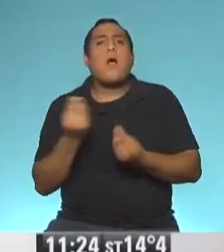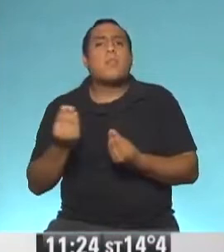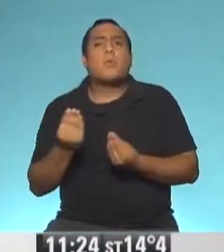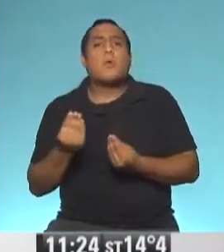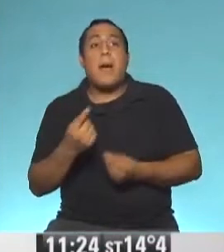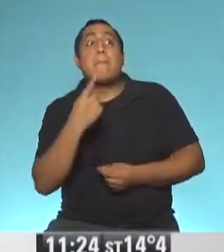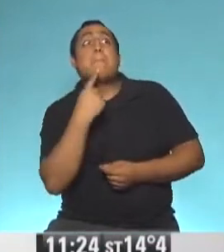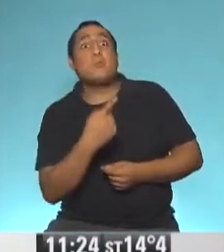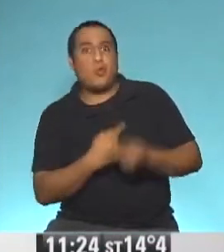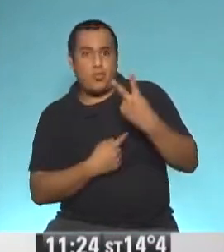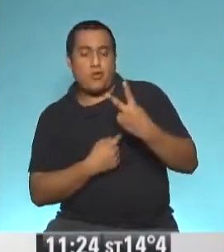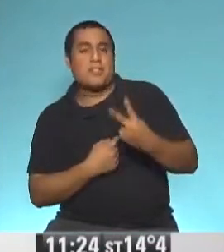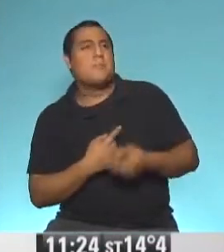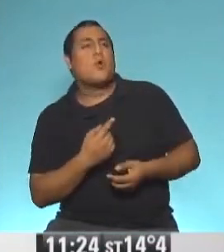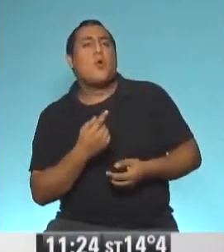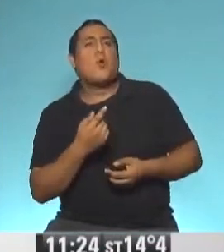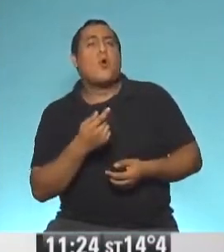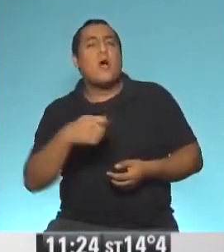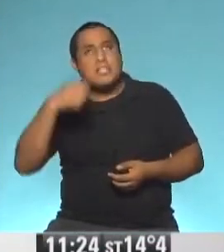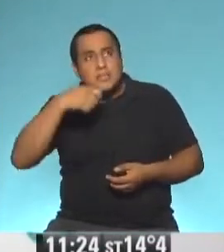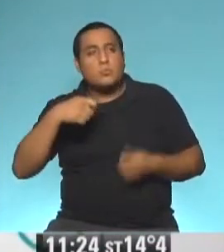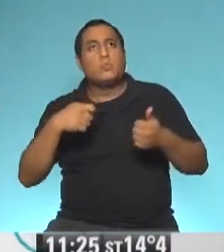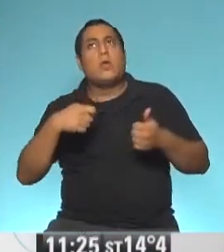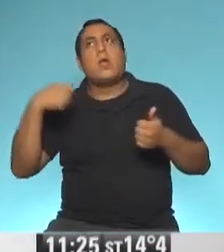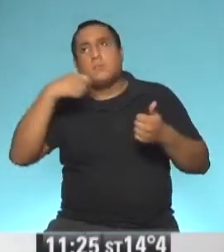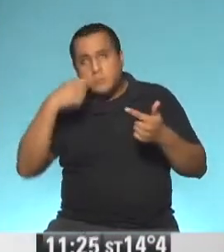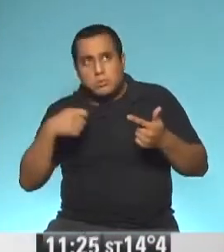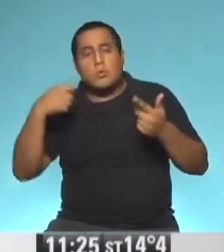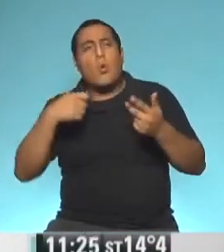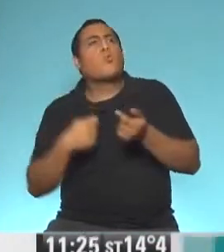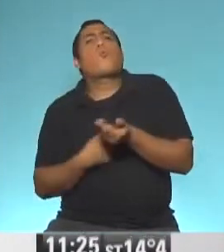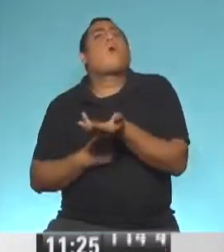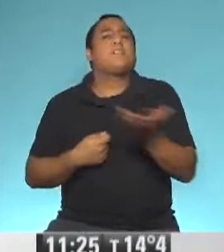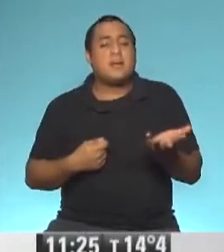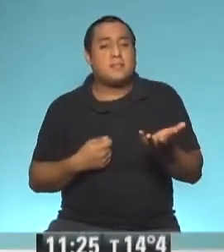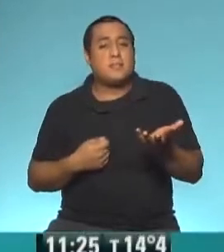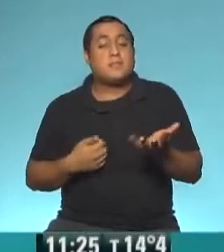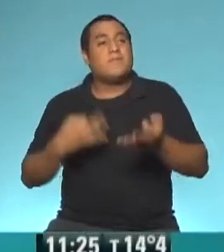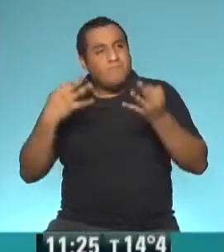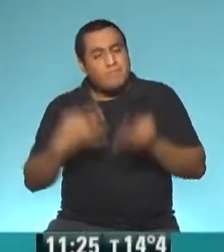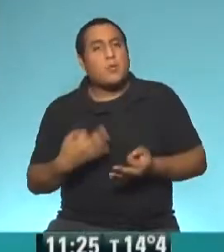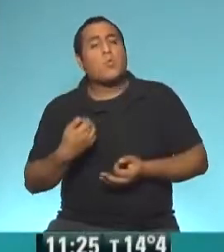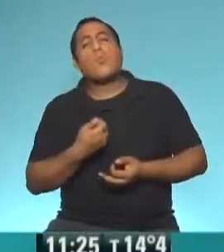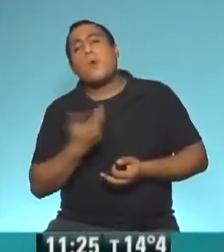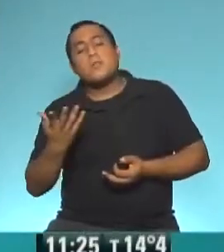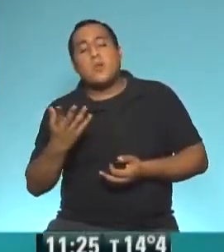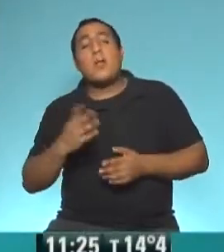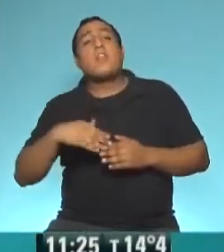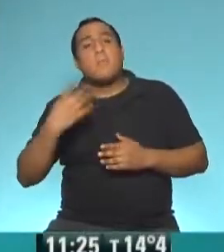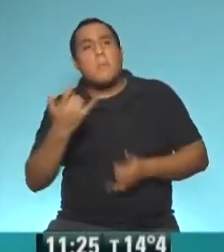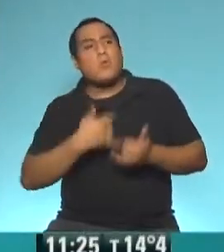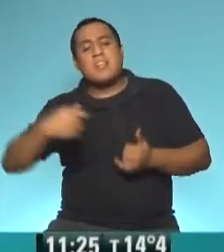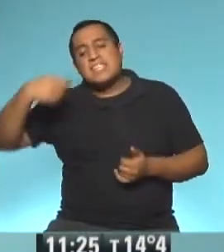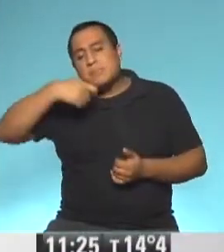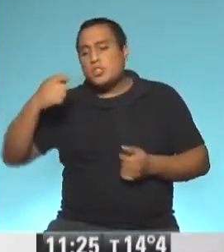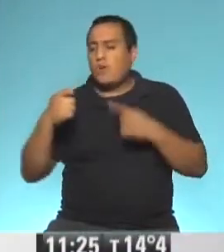Eso, dos preguntas al respecto. ¿Cuántas veces al día hay que cepillarse? ¿Cuál sería la cosa que uno dice, estoy tranquilo, hice lo correcto? Y después que nos cuentes, ¿qué cepillos hay que